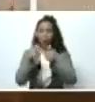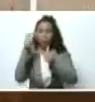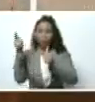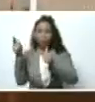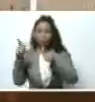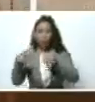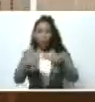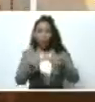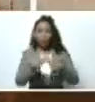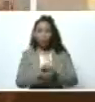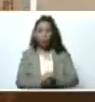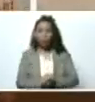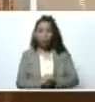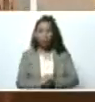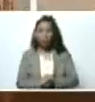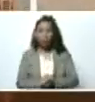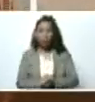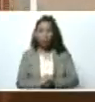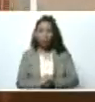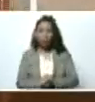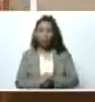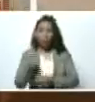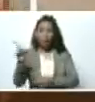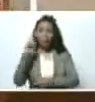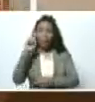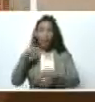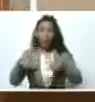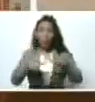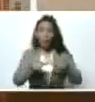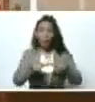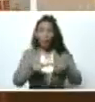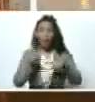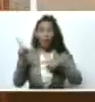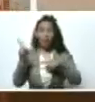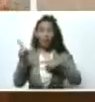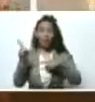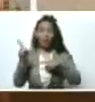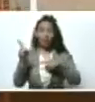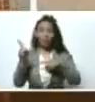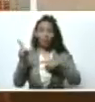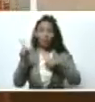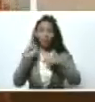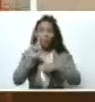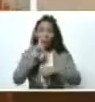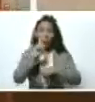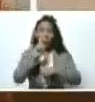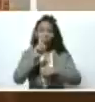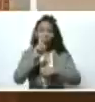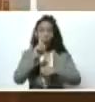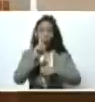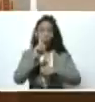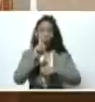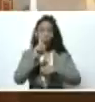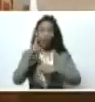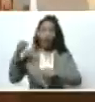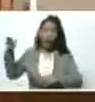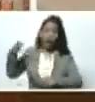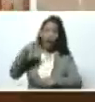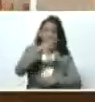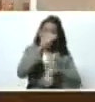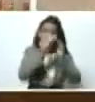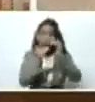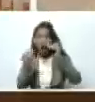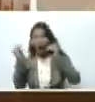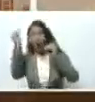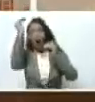Exactamente lo que usted está viendo ahí ahorita, se llama el sector La Chicharronera, eso es una quebrada, se desbordó en una parte alta